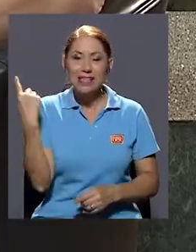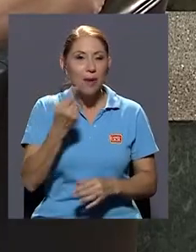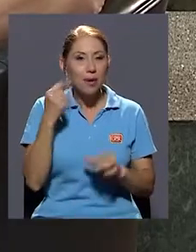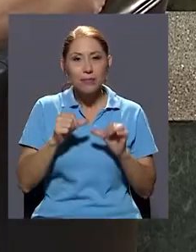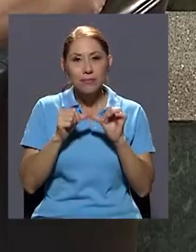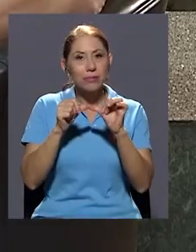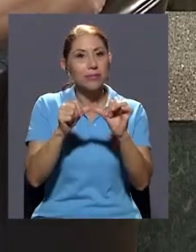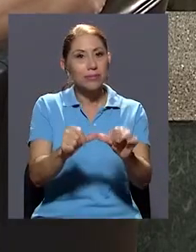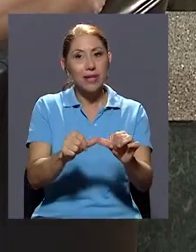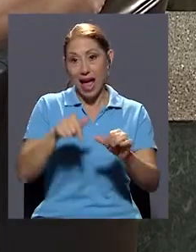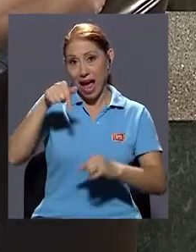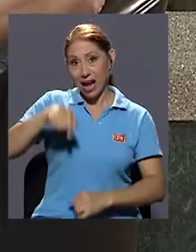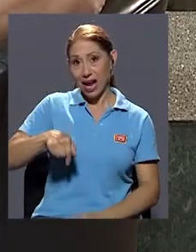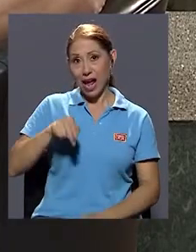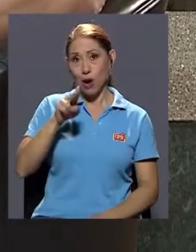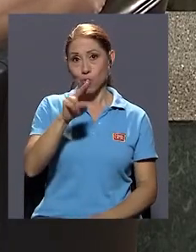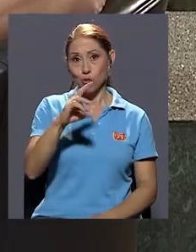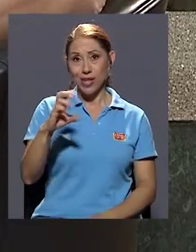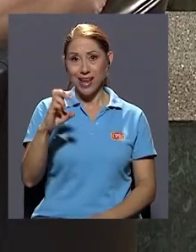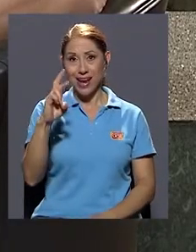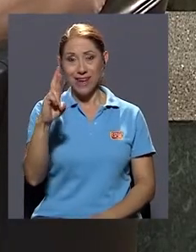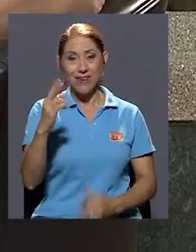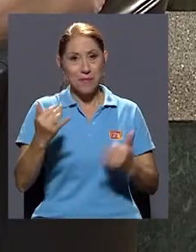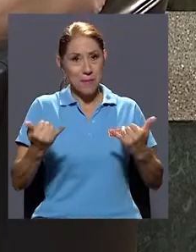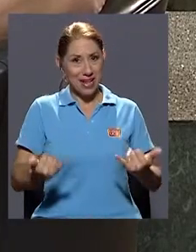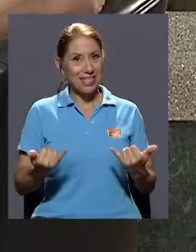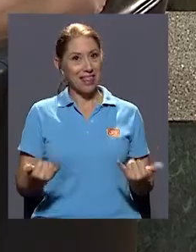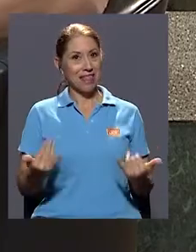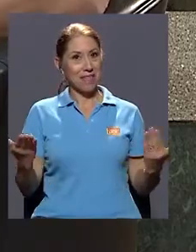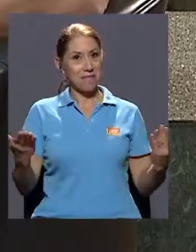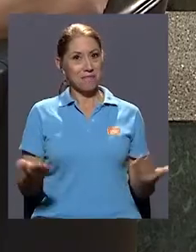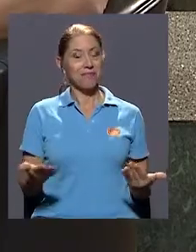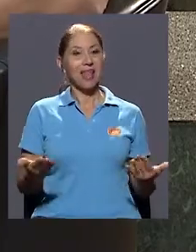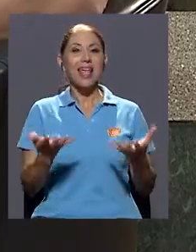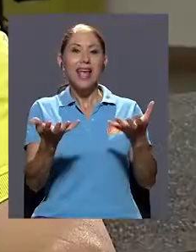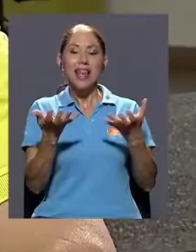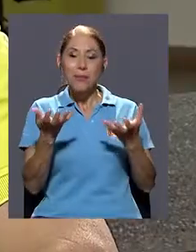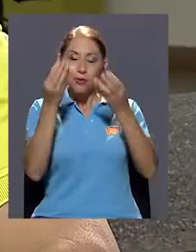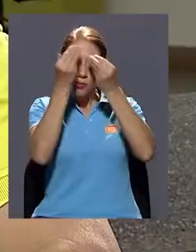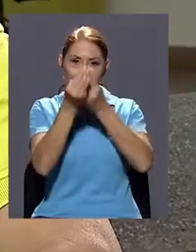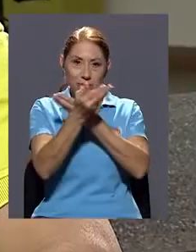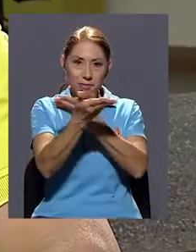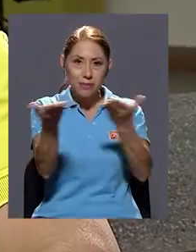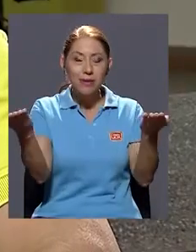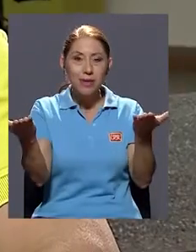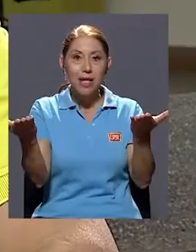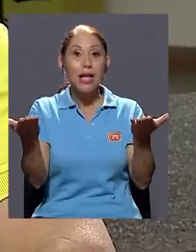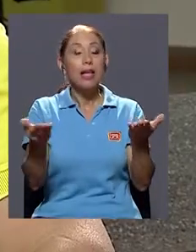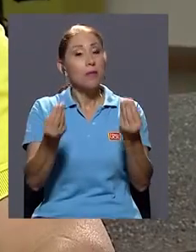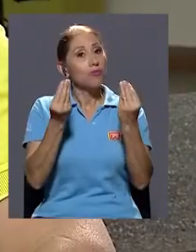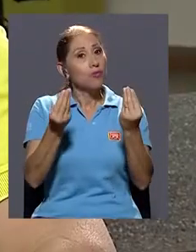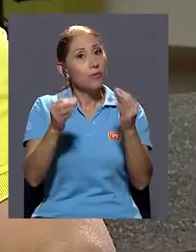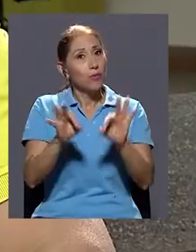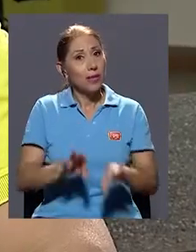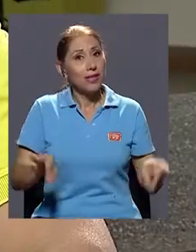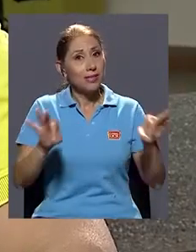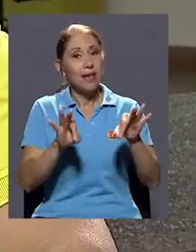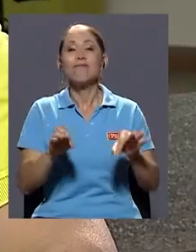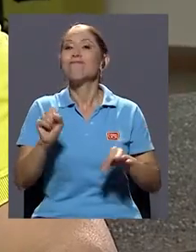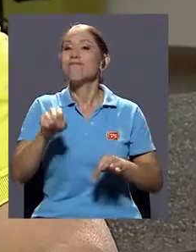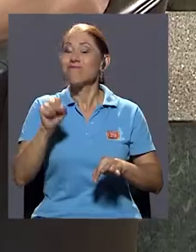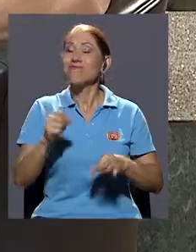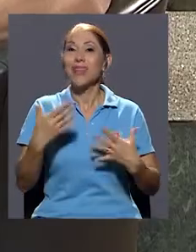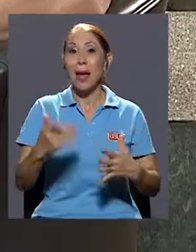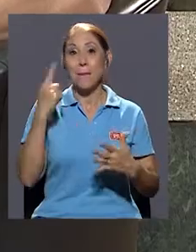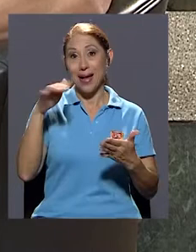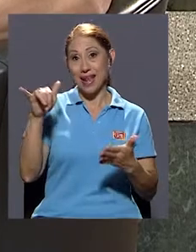pues también como UCR presente, pues queremos llevarles esta información que sin duda va a ser de mucha importancia.